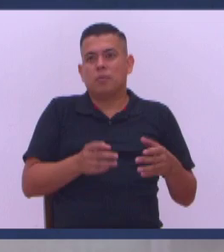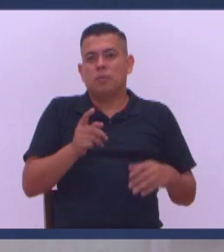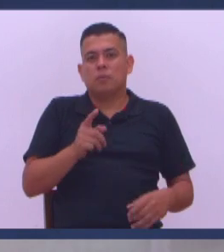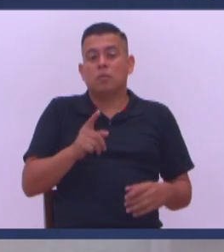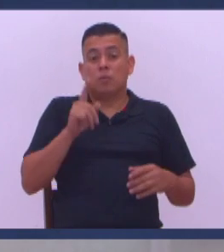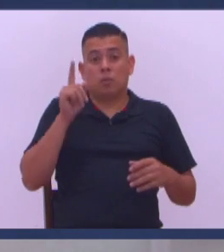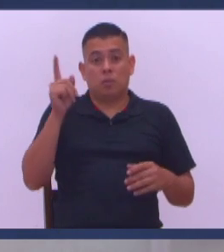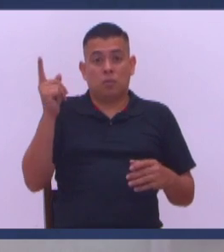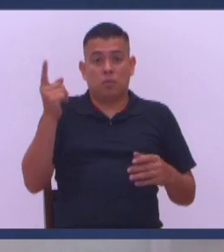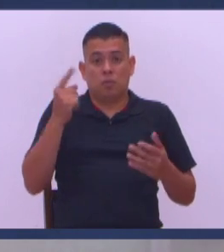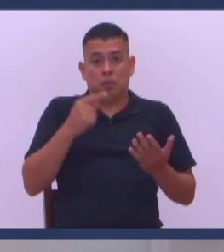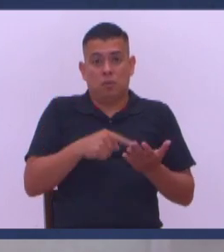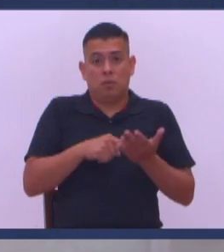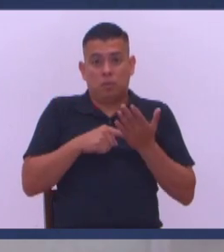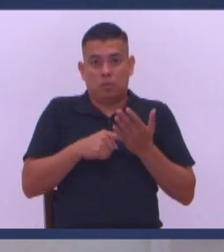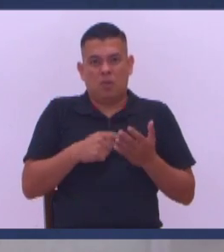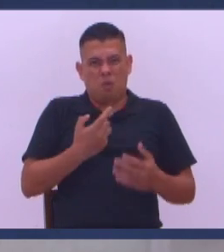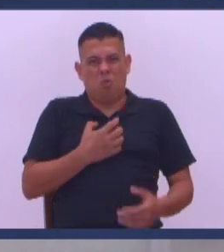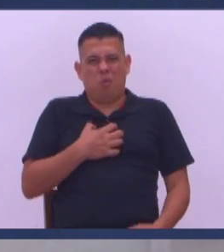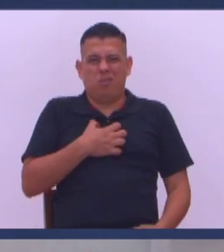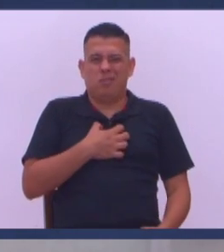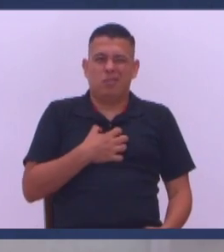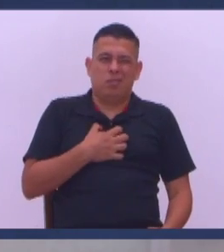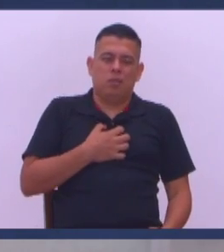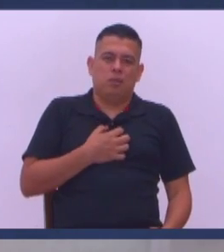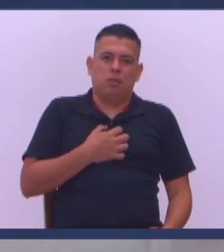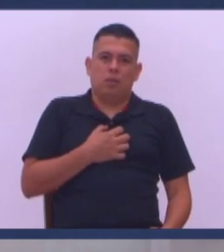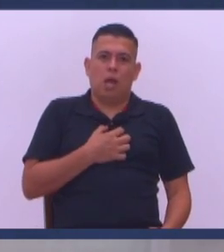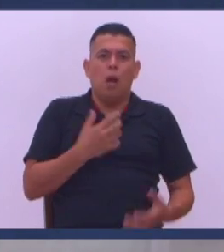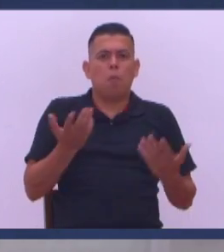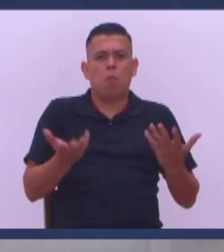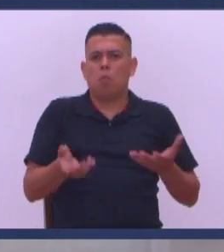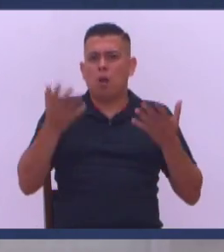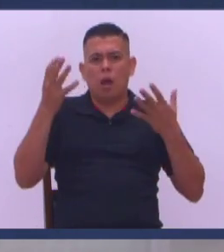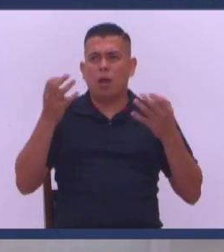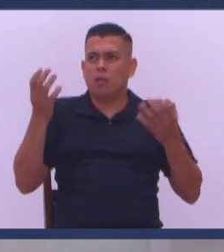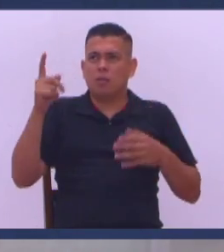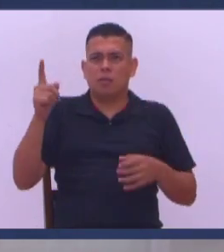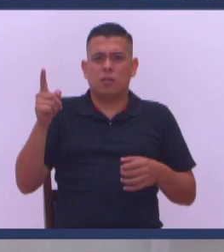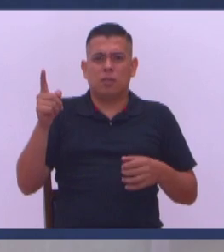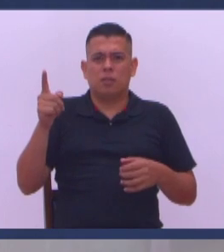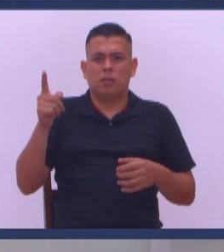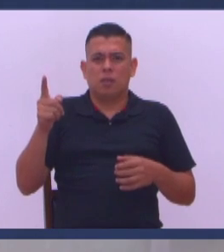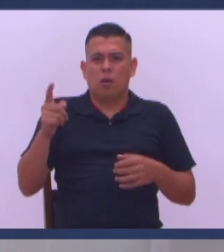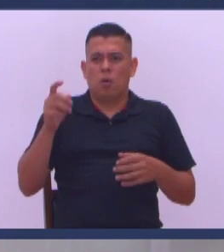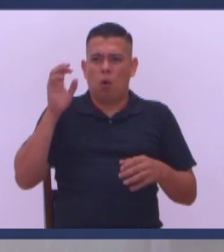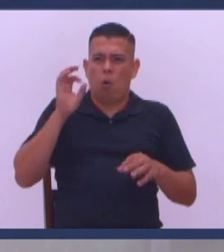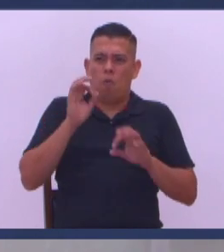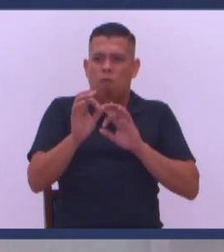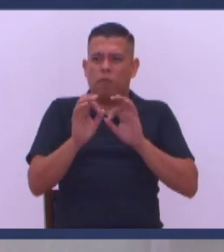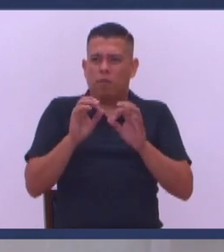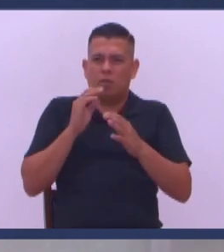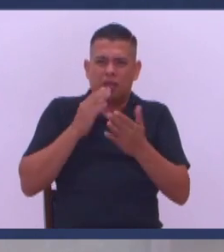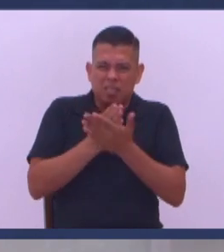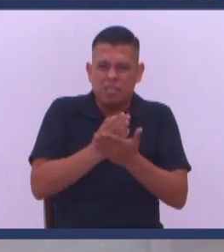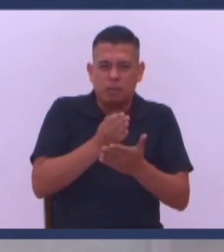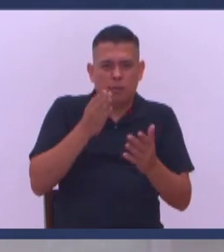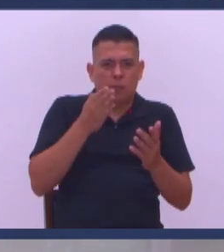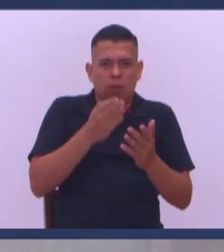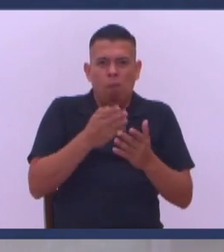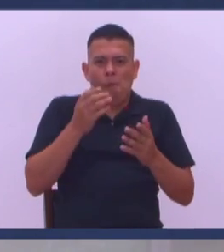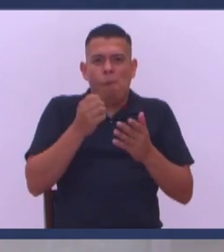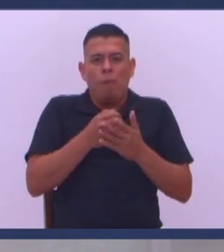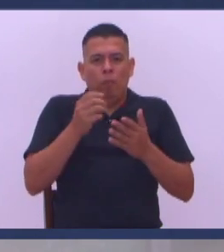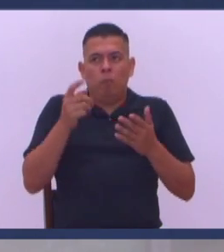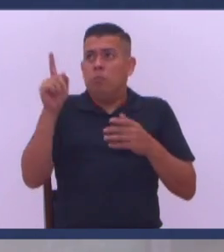Dios muchas veces Nos dice cosas Que a nosotros Nos molestan Pero no lo hace Porque es odioso Dios Lo hace porque nos